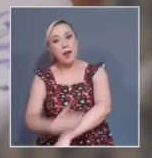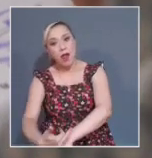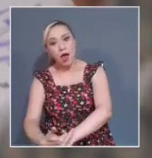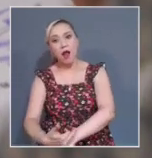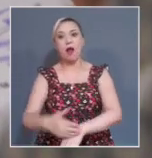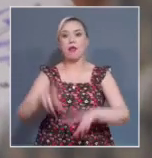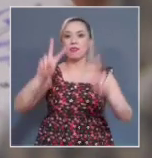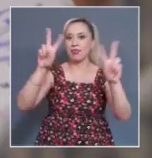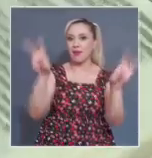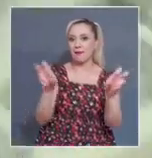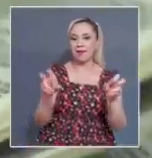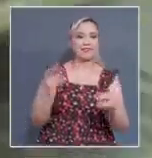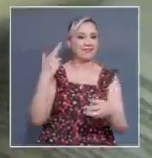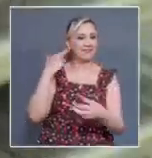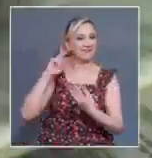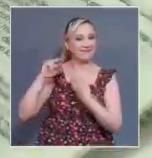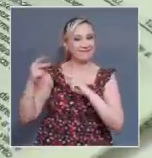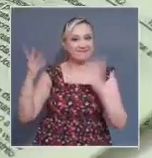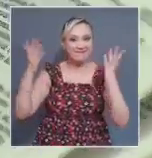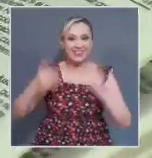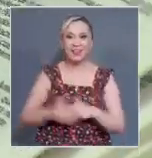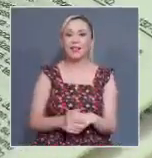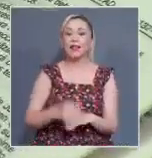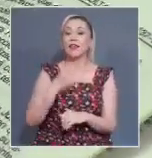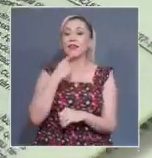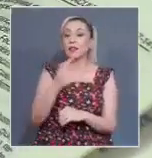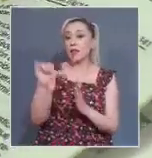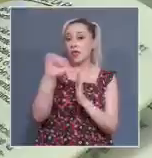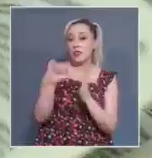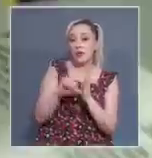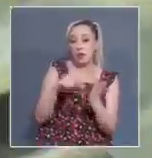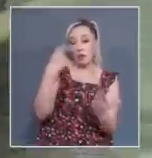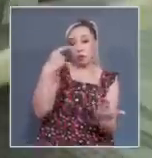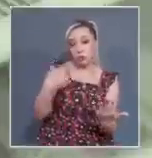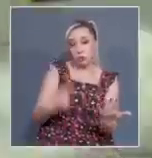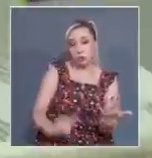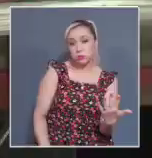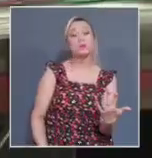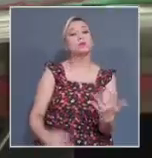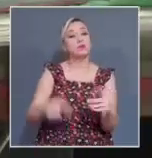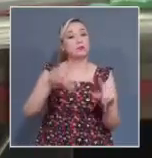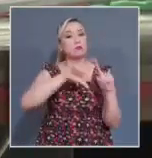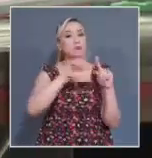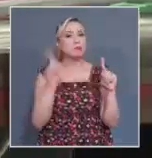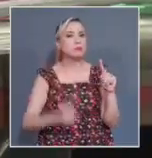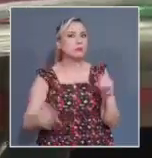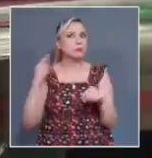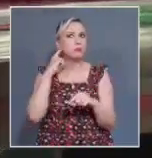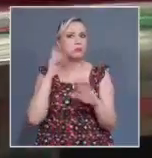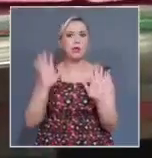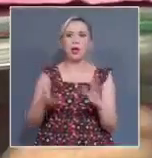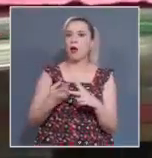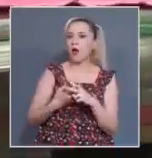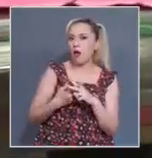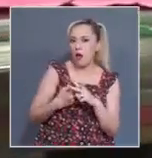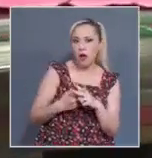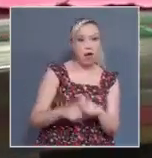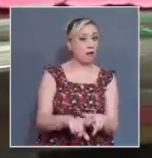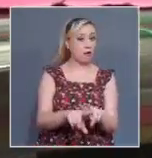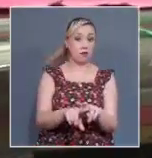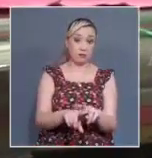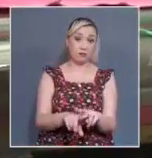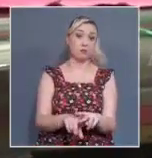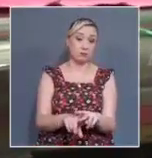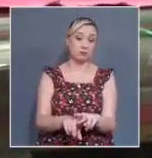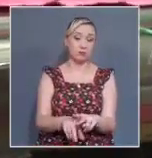jurídicos no han asimilado que diversos artículos transitorios del Código Nacional entraron en vigor y esto explicó poner en riesgo los plazos para